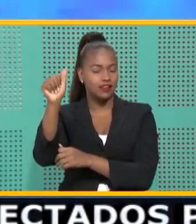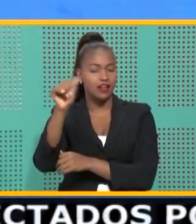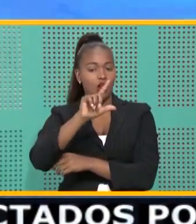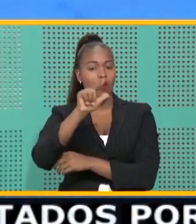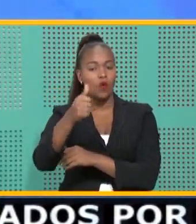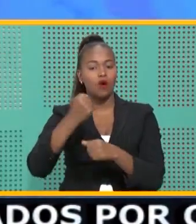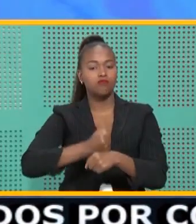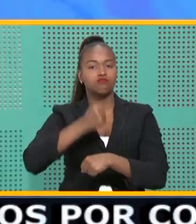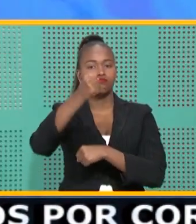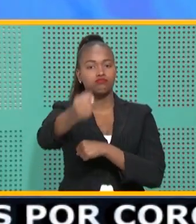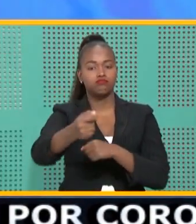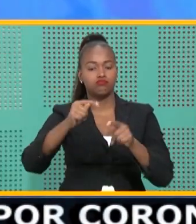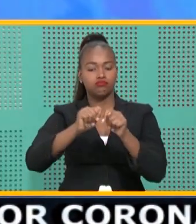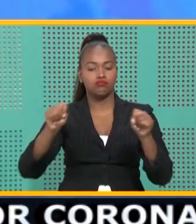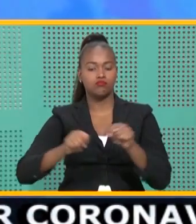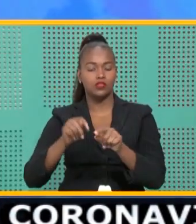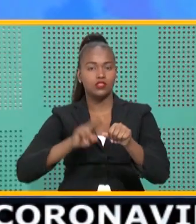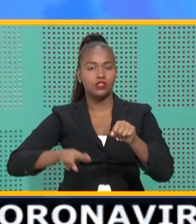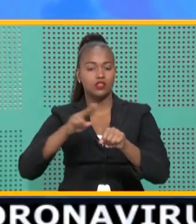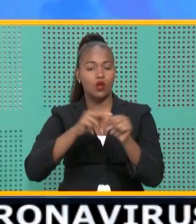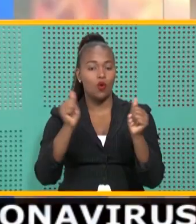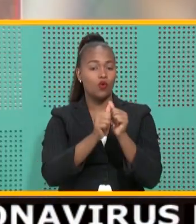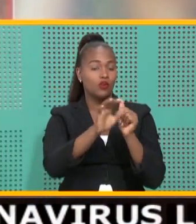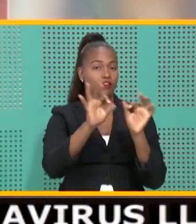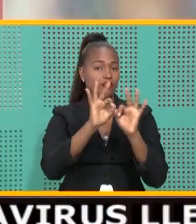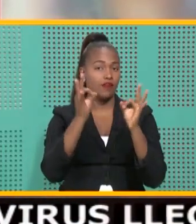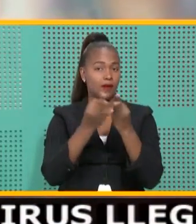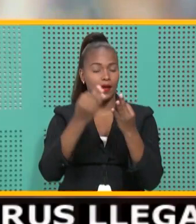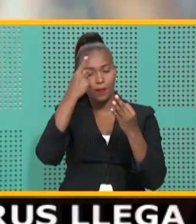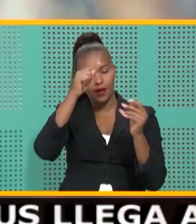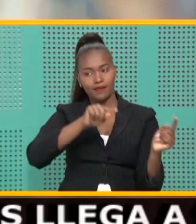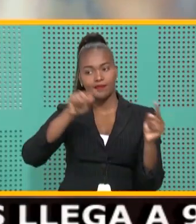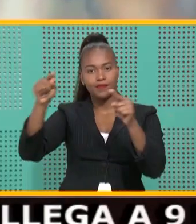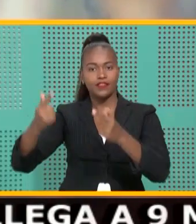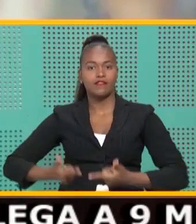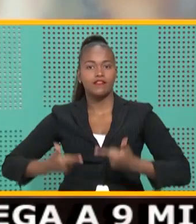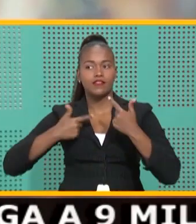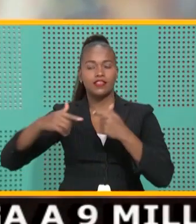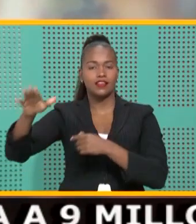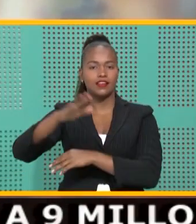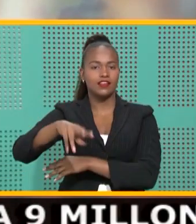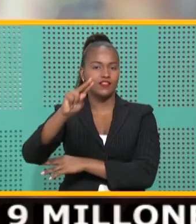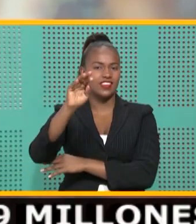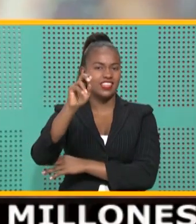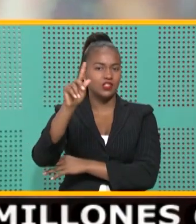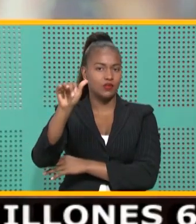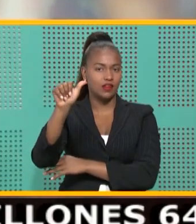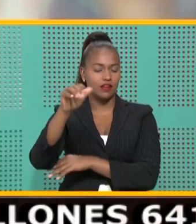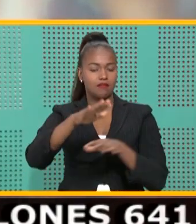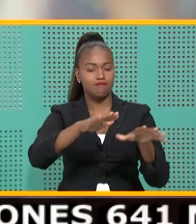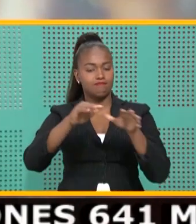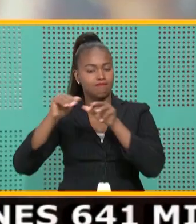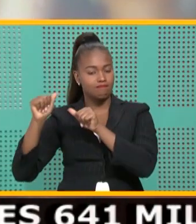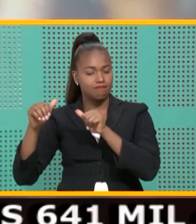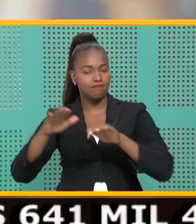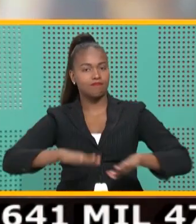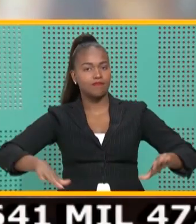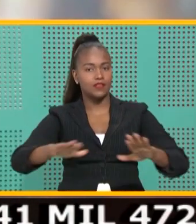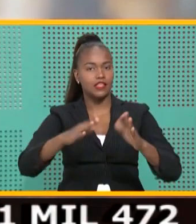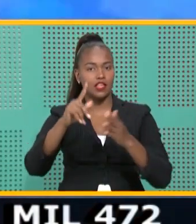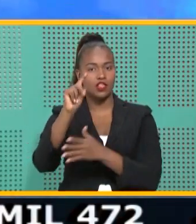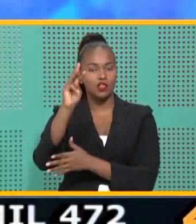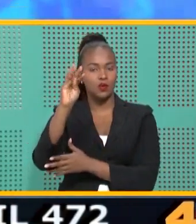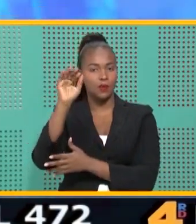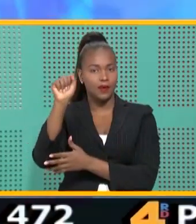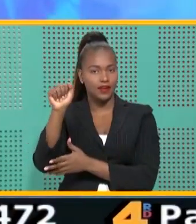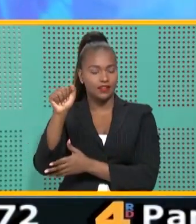expulsada del territorio nacional con su familia, por lo que se fueron a vivir a Venezuela, abandonando así a su prometido Tomás de